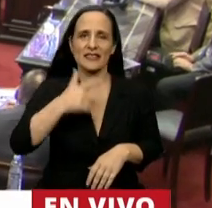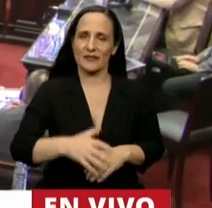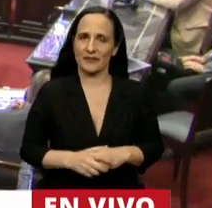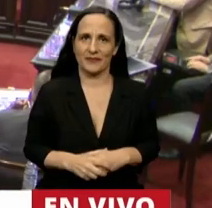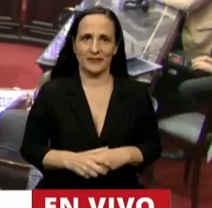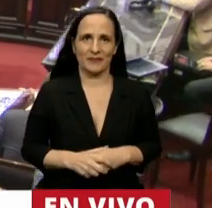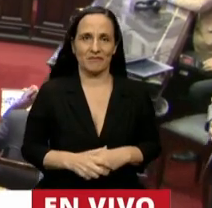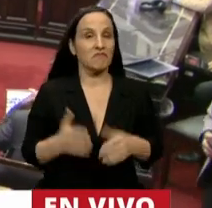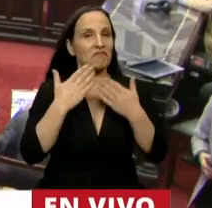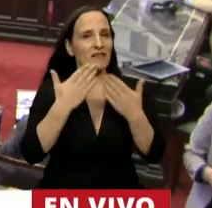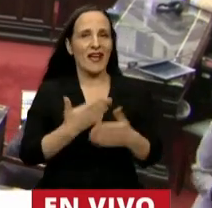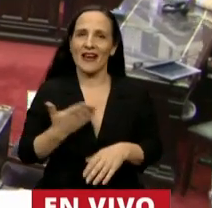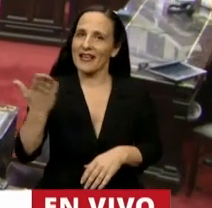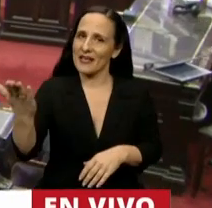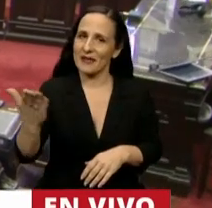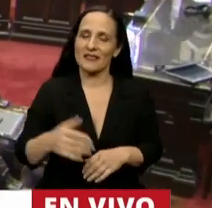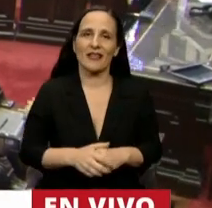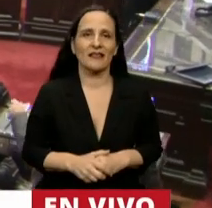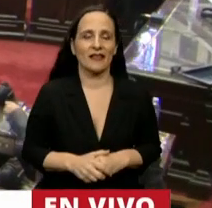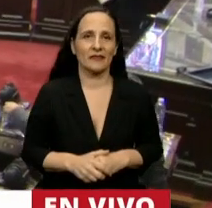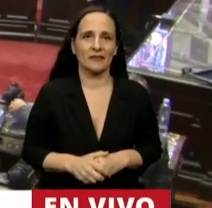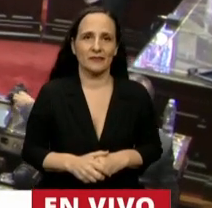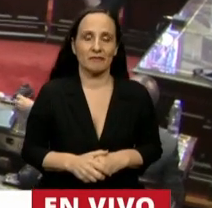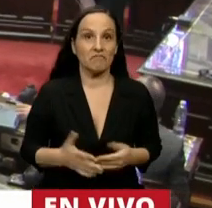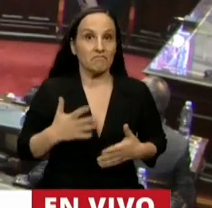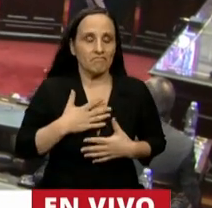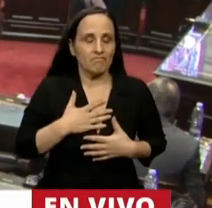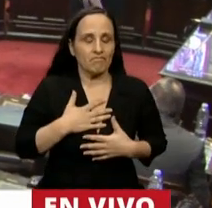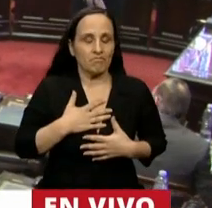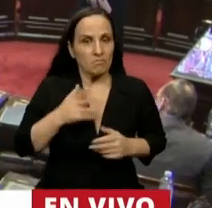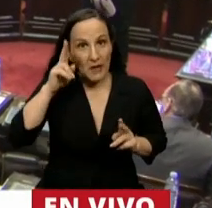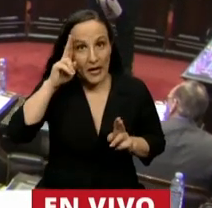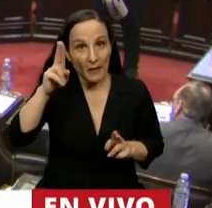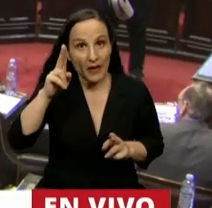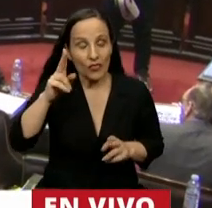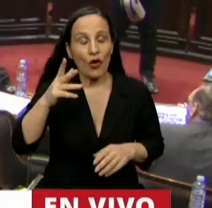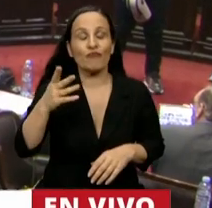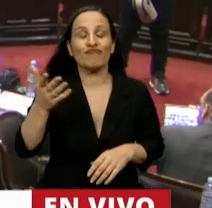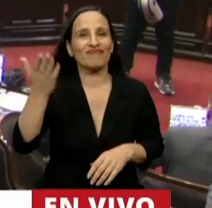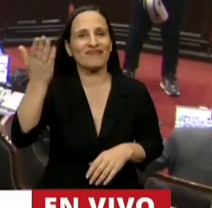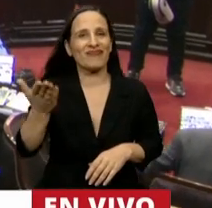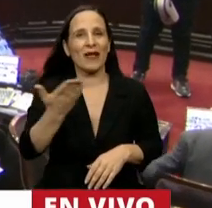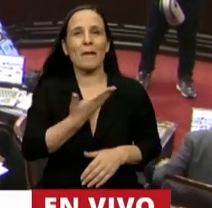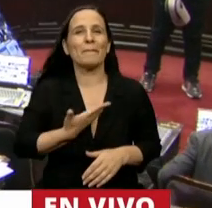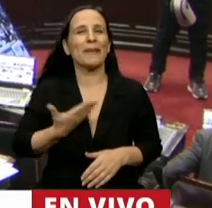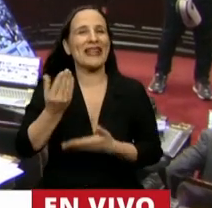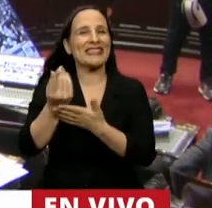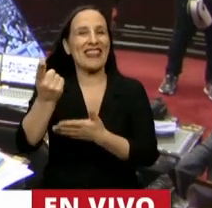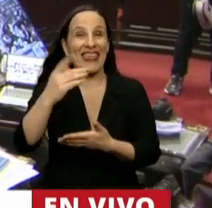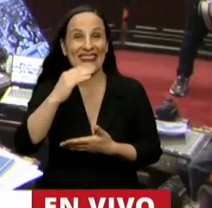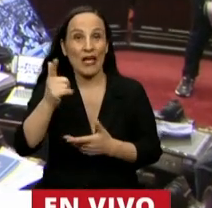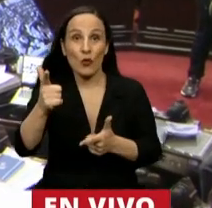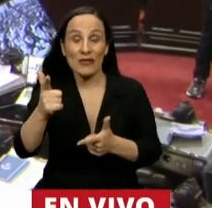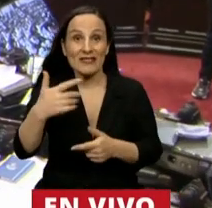Gracias, señor Presidente. Con todo respeto, lamento que no esté el presidente de esta Cámara cada vez que presento una cuestión de